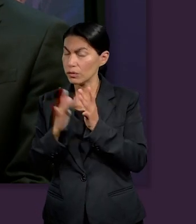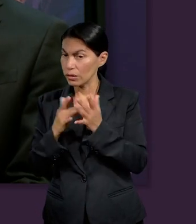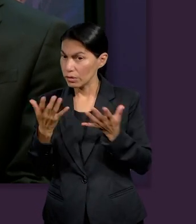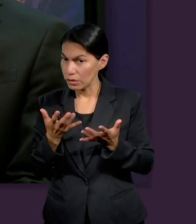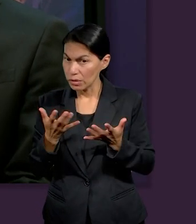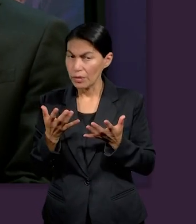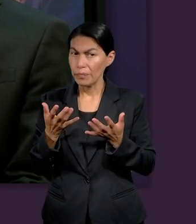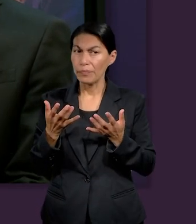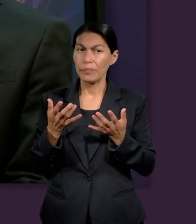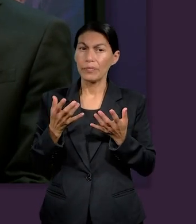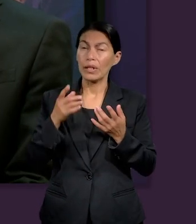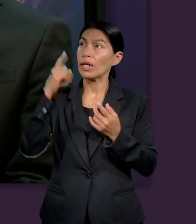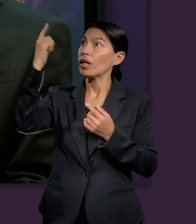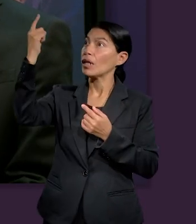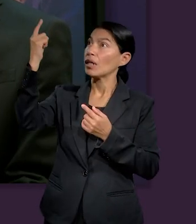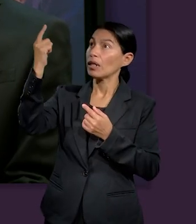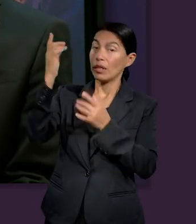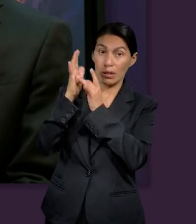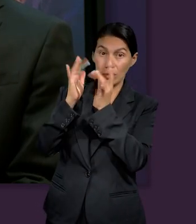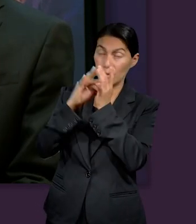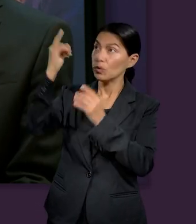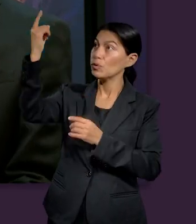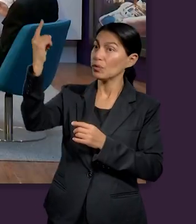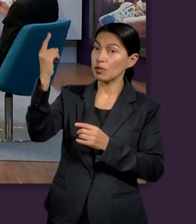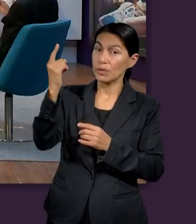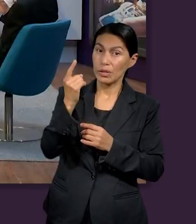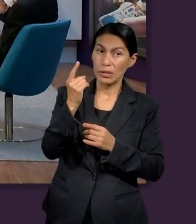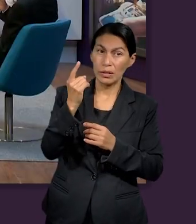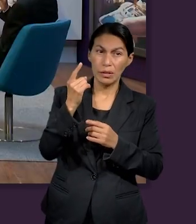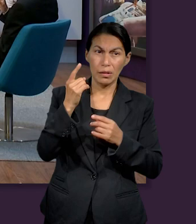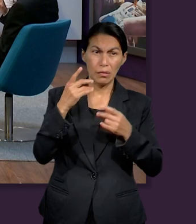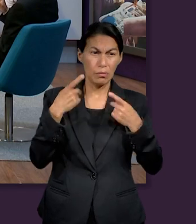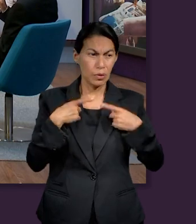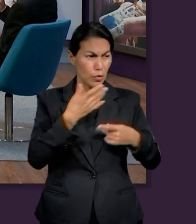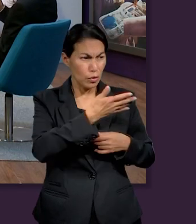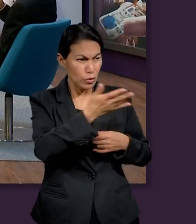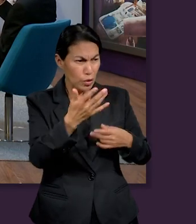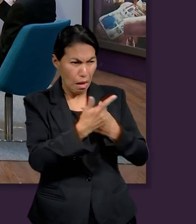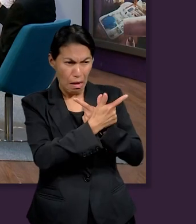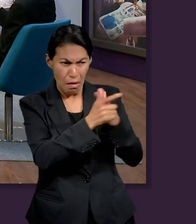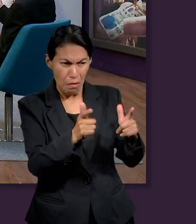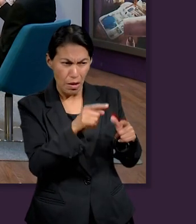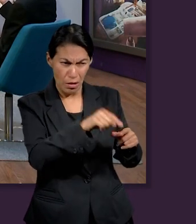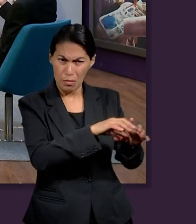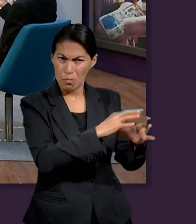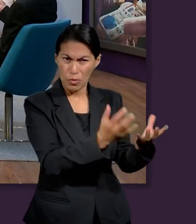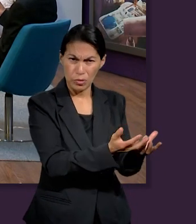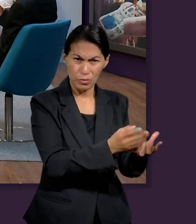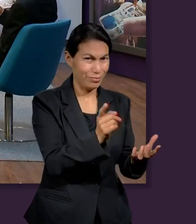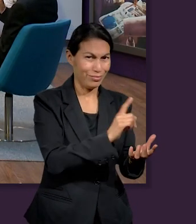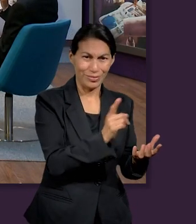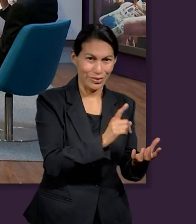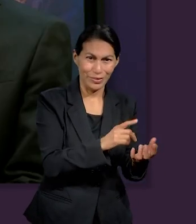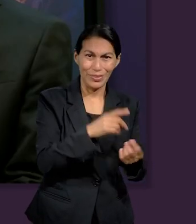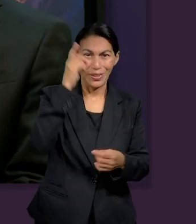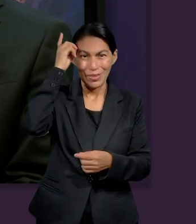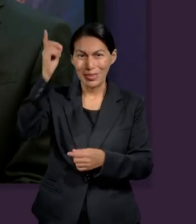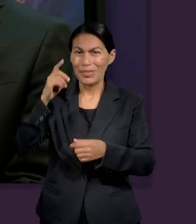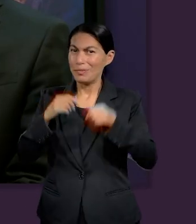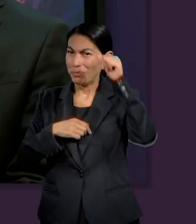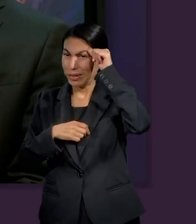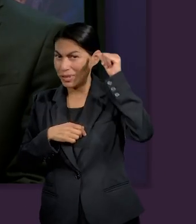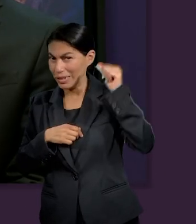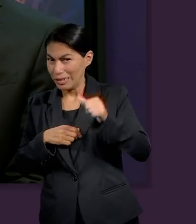Jesús viene y cambia esa percepción, y Él no viene a liberar de un poder mundanal, sino del